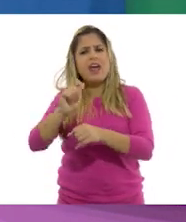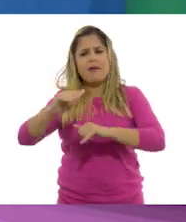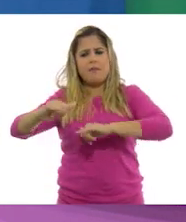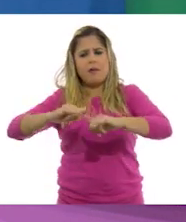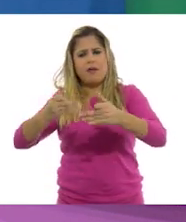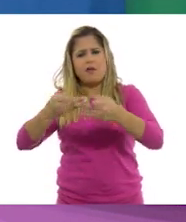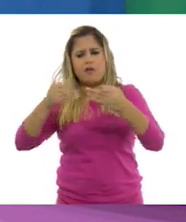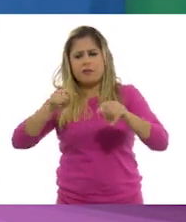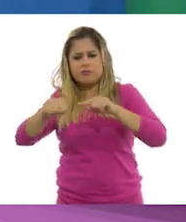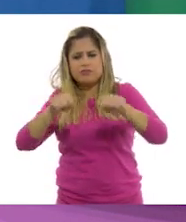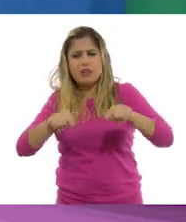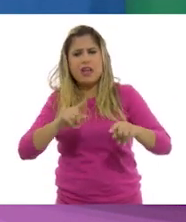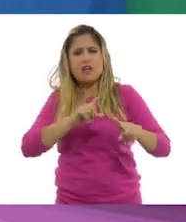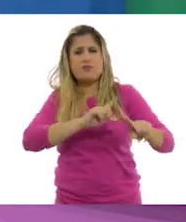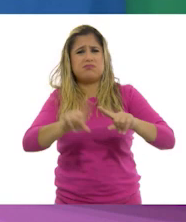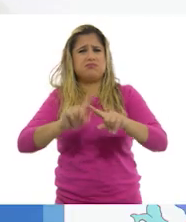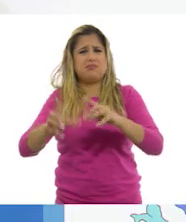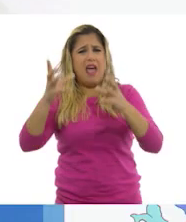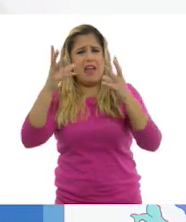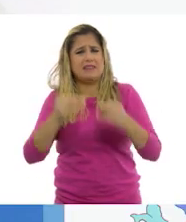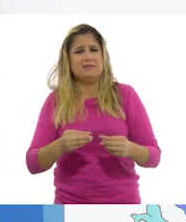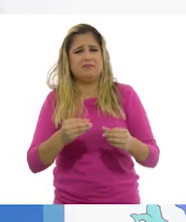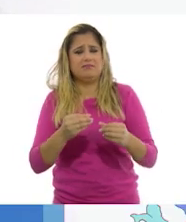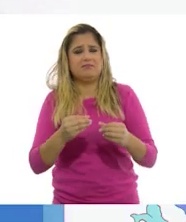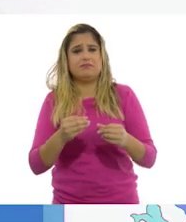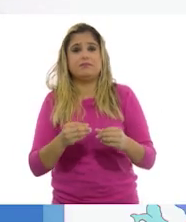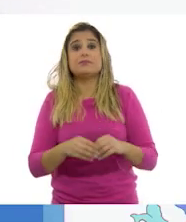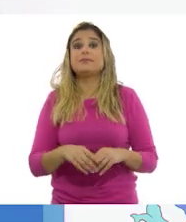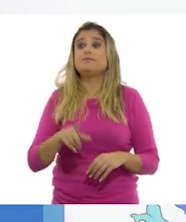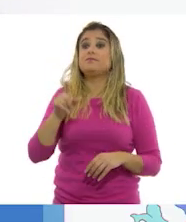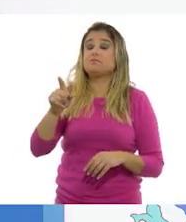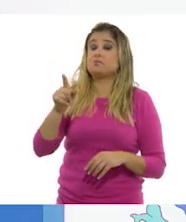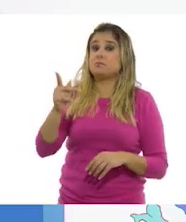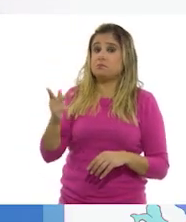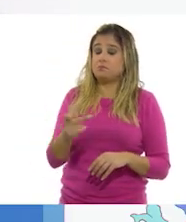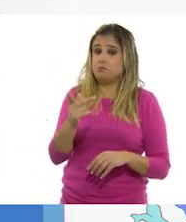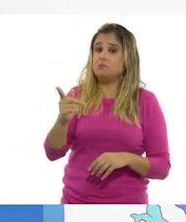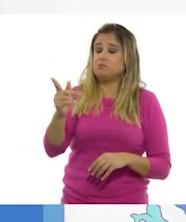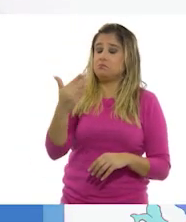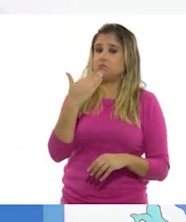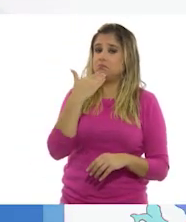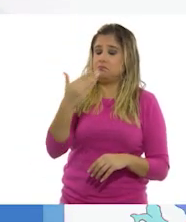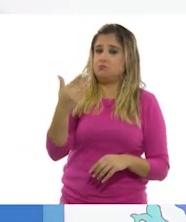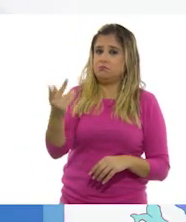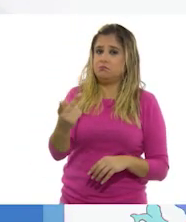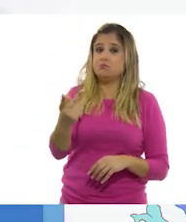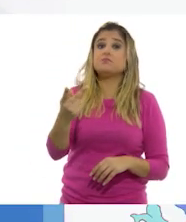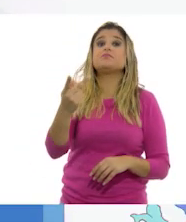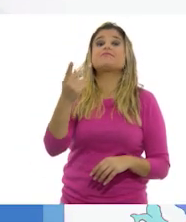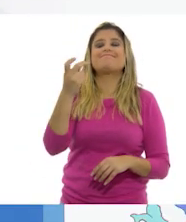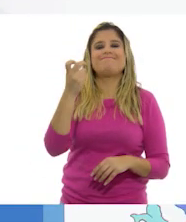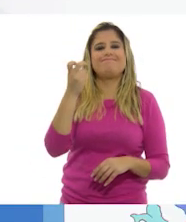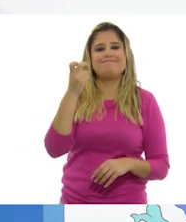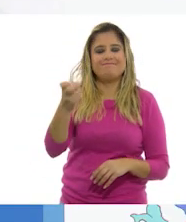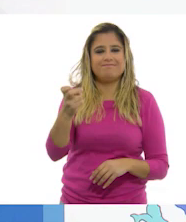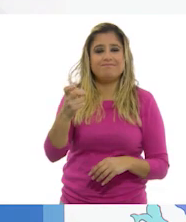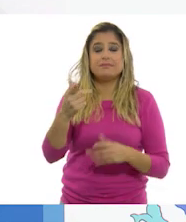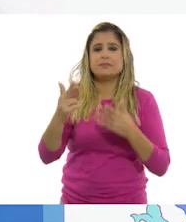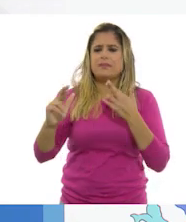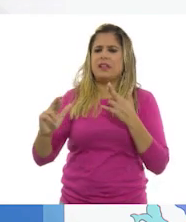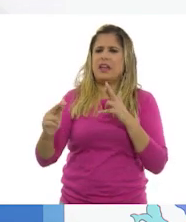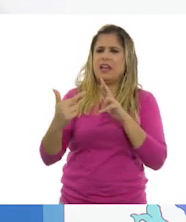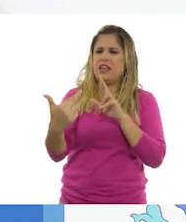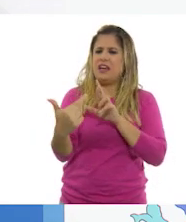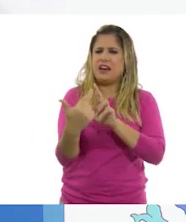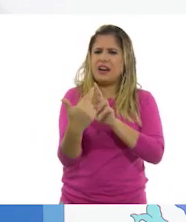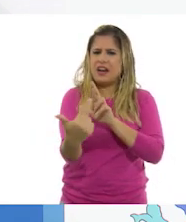y la biodiversidad también. ¿Esto es cierto? Es una pregunta muy oportuna. Así es. En las regiones en que